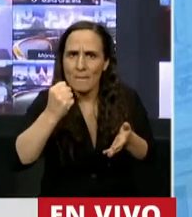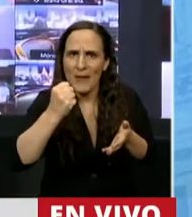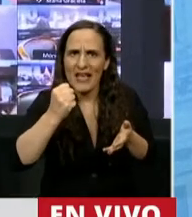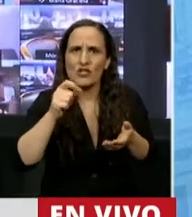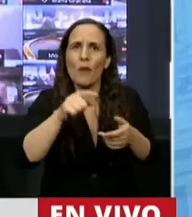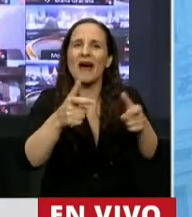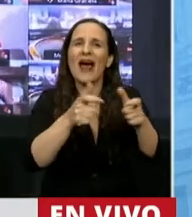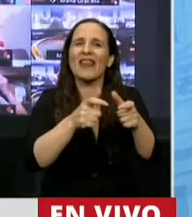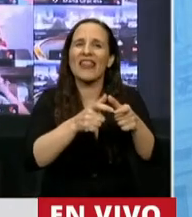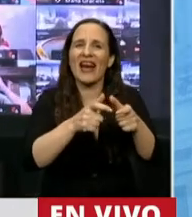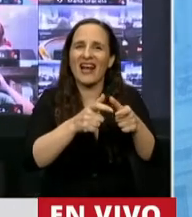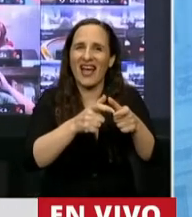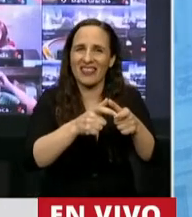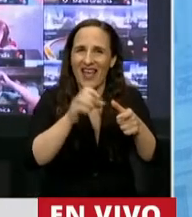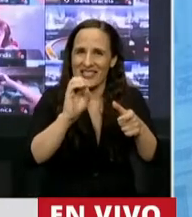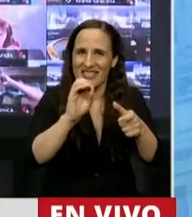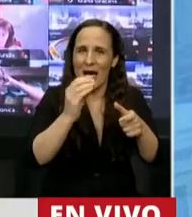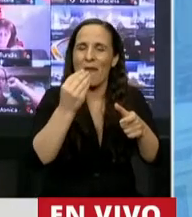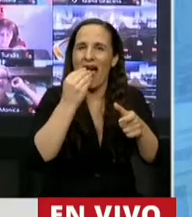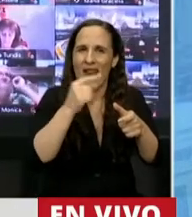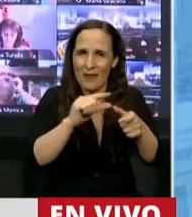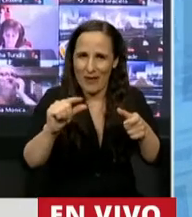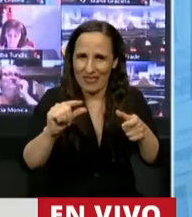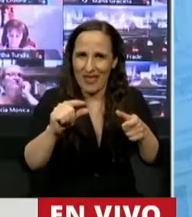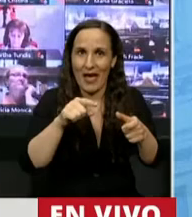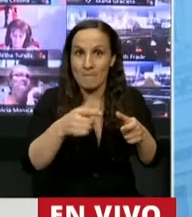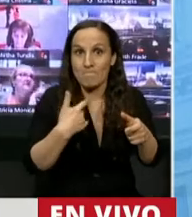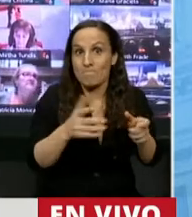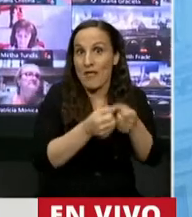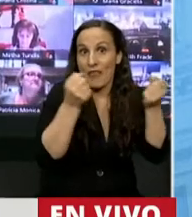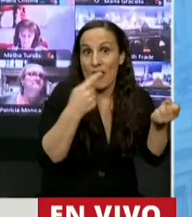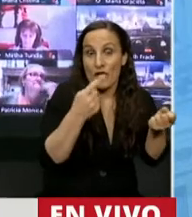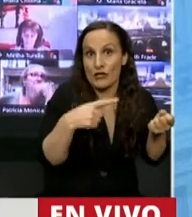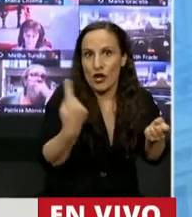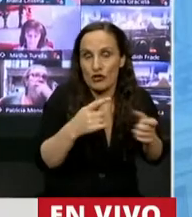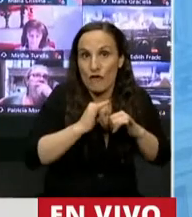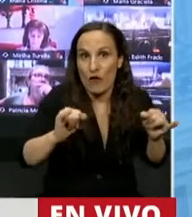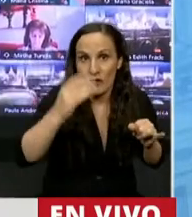tarjeta alimentaria según la nota del diario La Nación, porque por supuesto nosotros no tenemos ninguna información oficial.